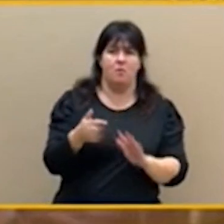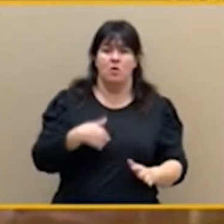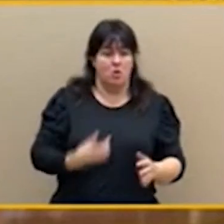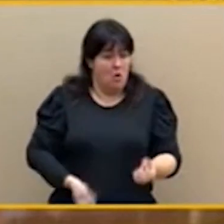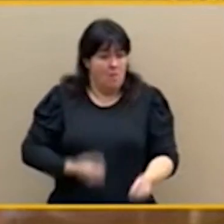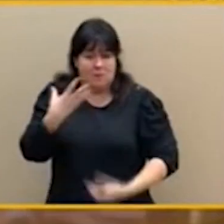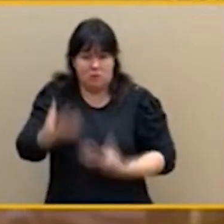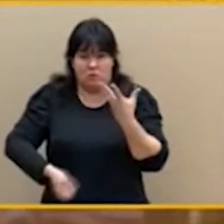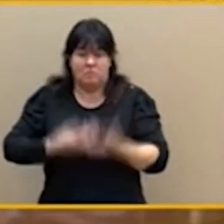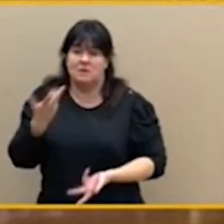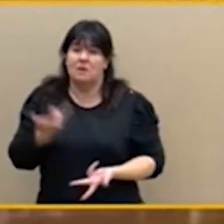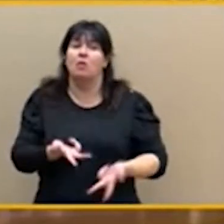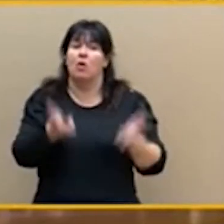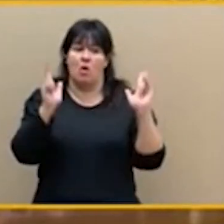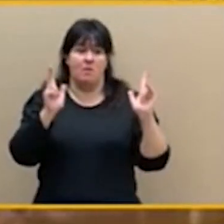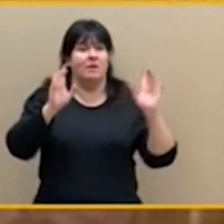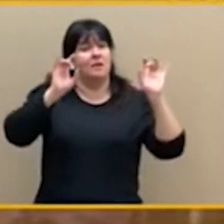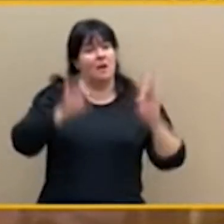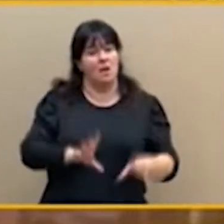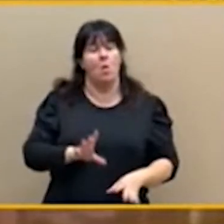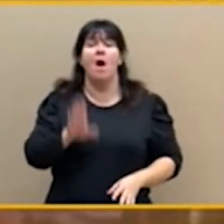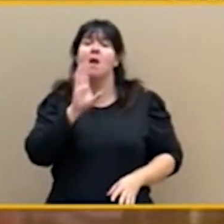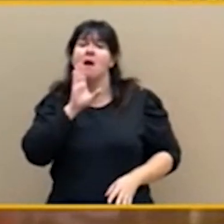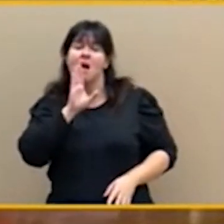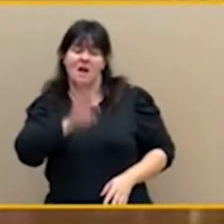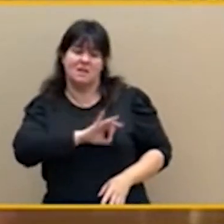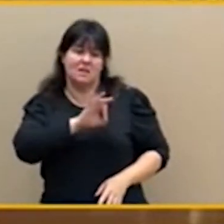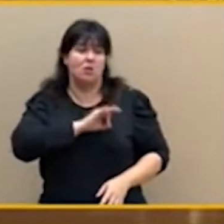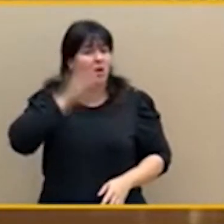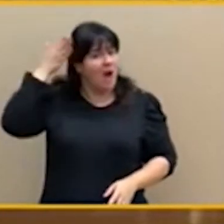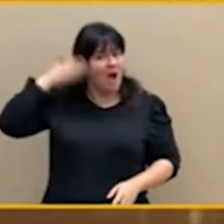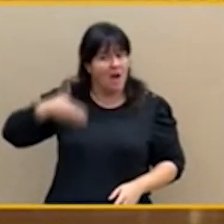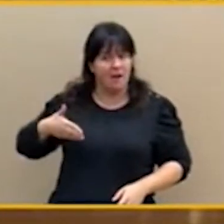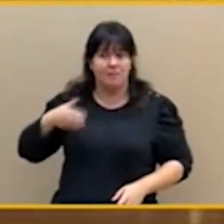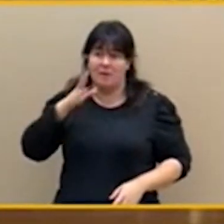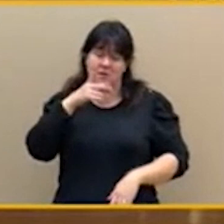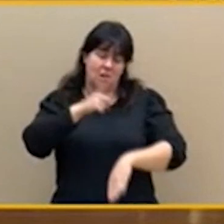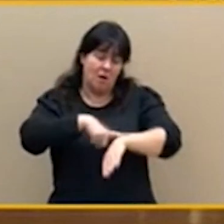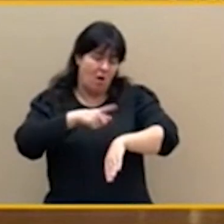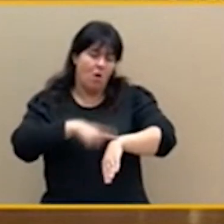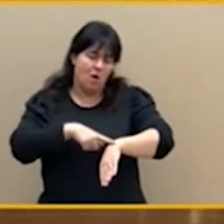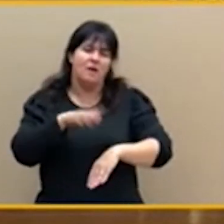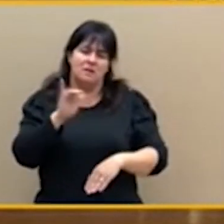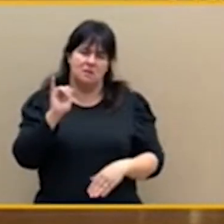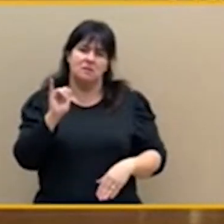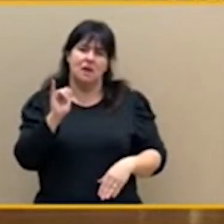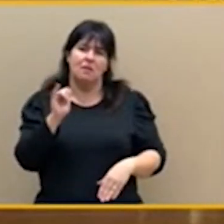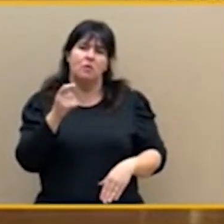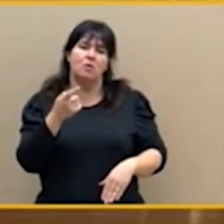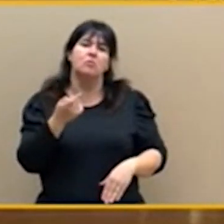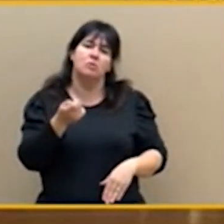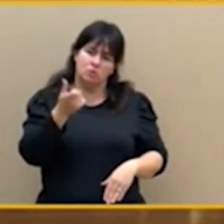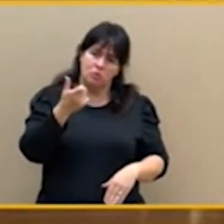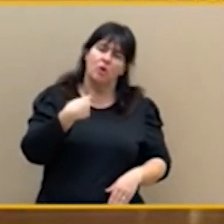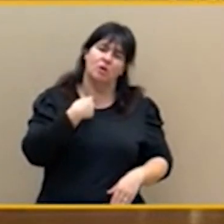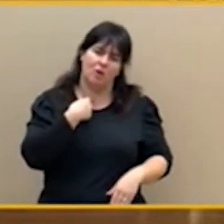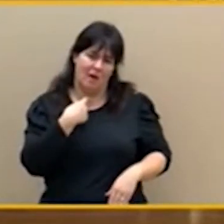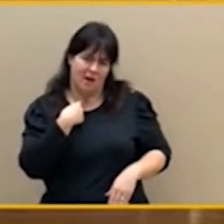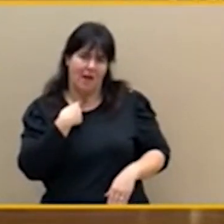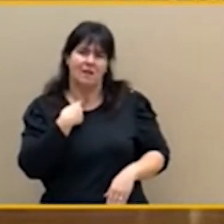y ya a la hora que estamos, pues un poquito cogidos con la garganta. Así que le rogaría que no me interrumpiera.